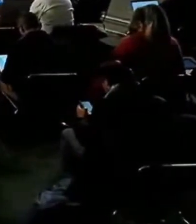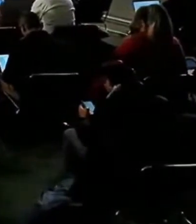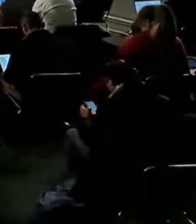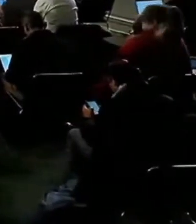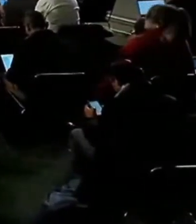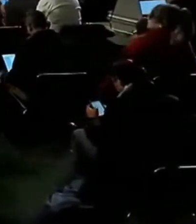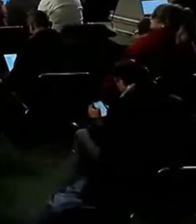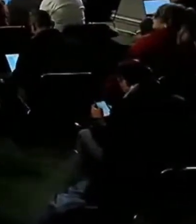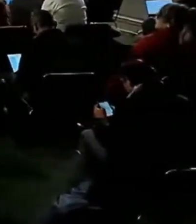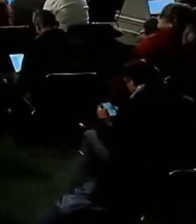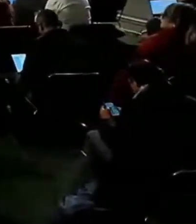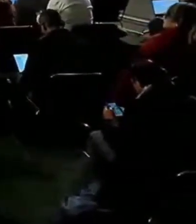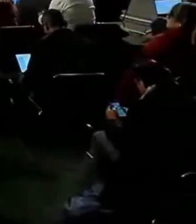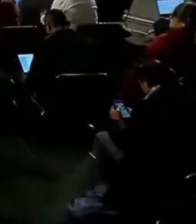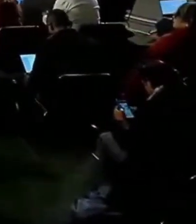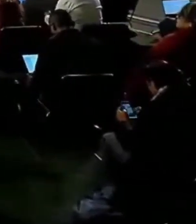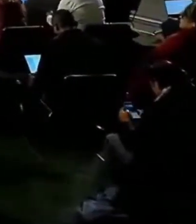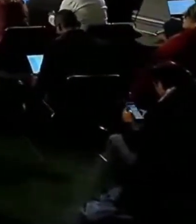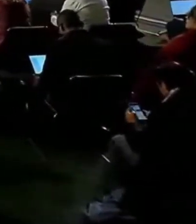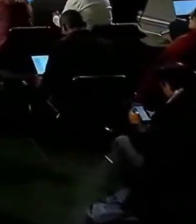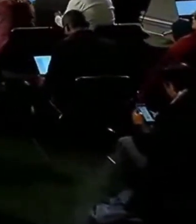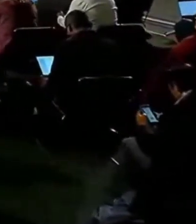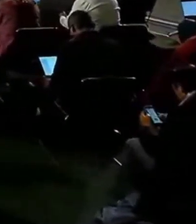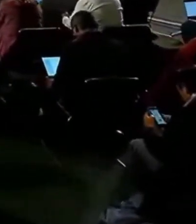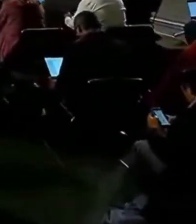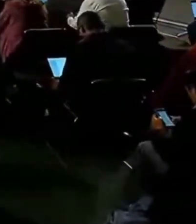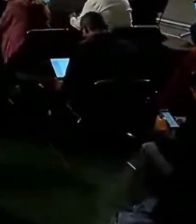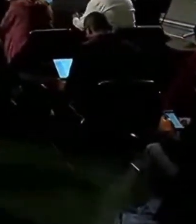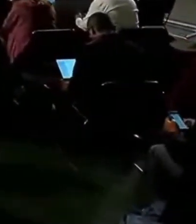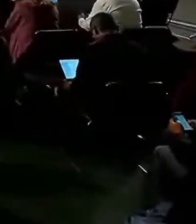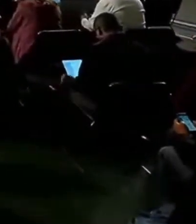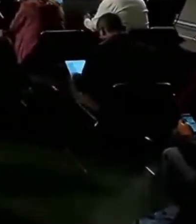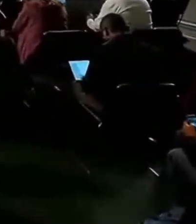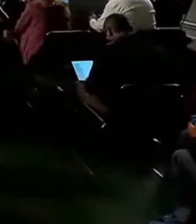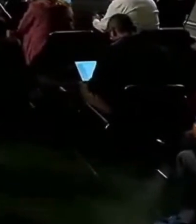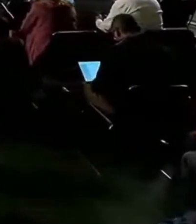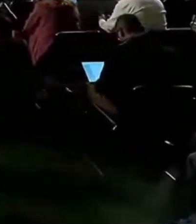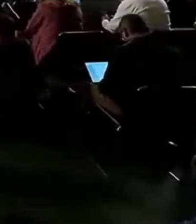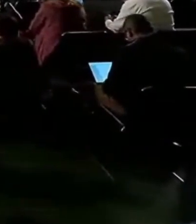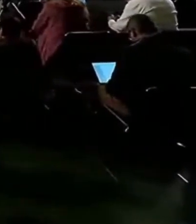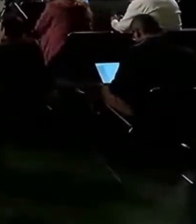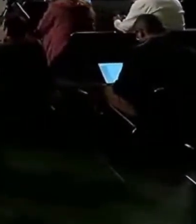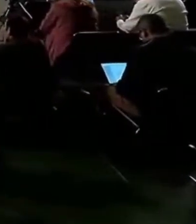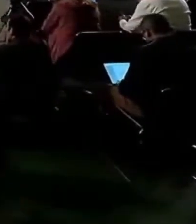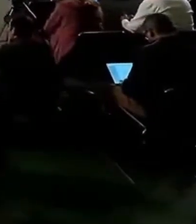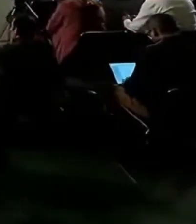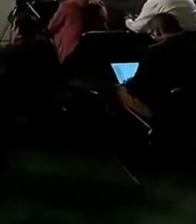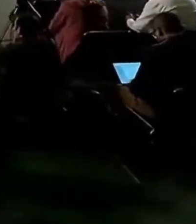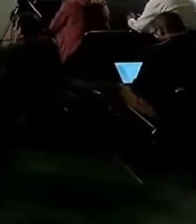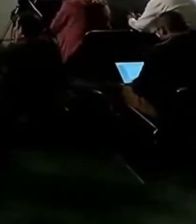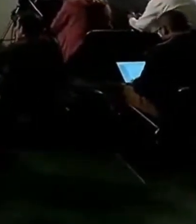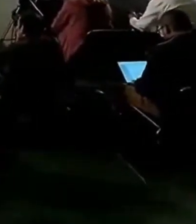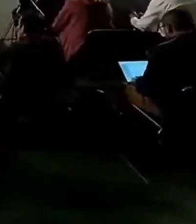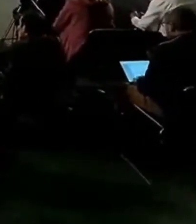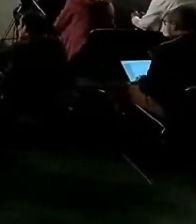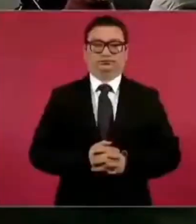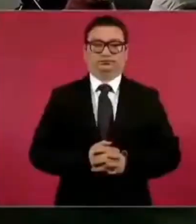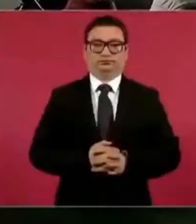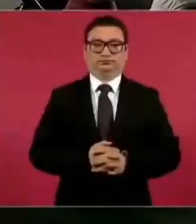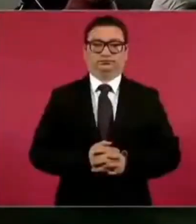temor a represalias, quitarles el trabajo, pero también porque saben que son de la región. En primer lugar, gracias.